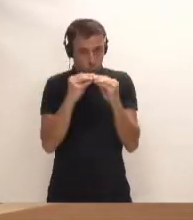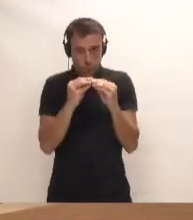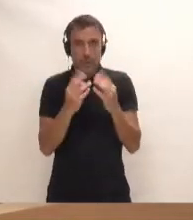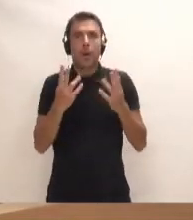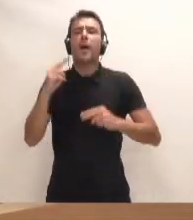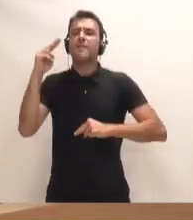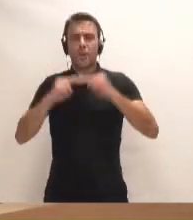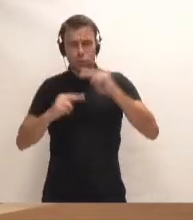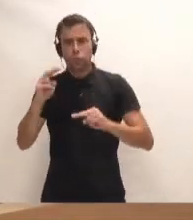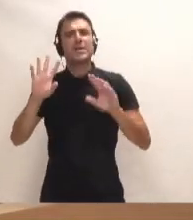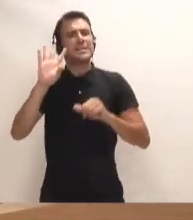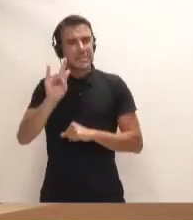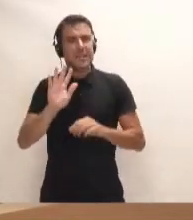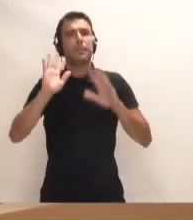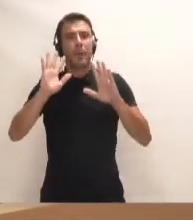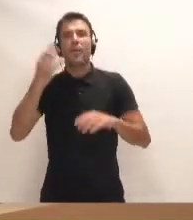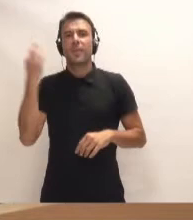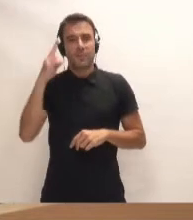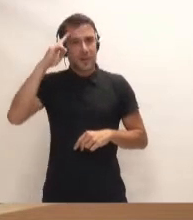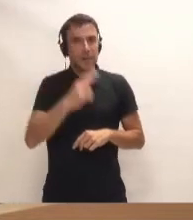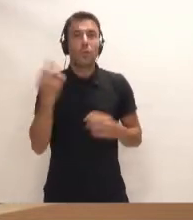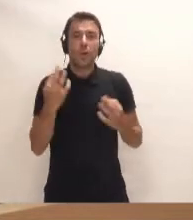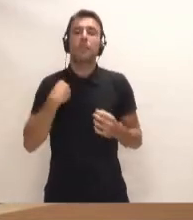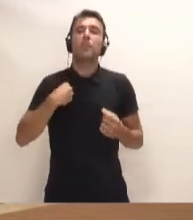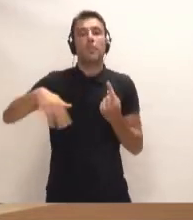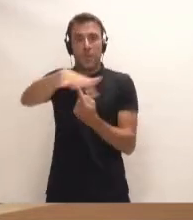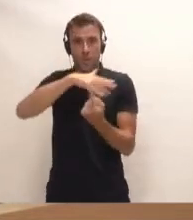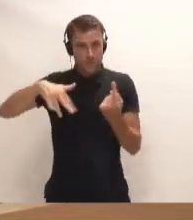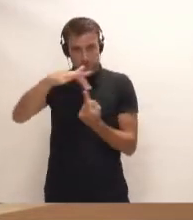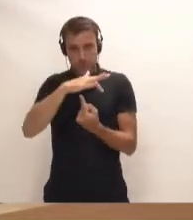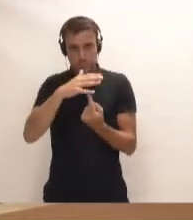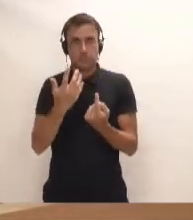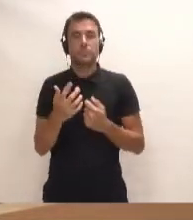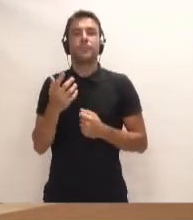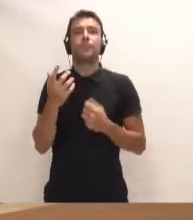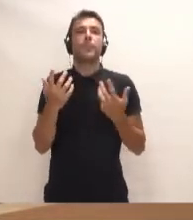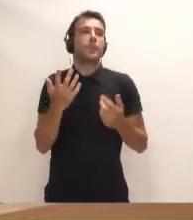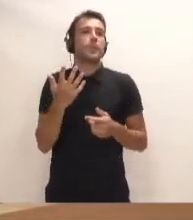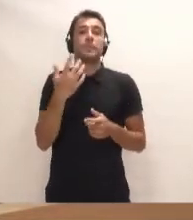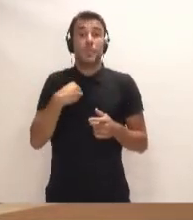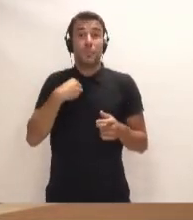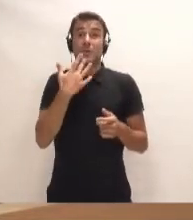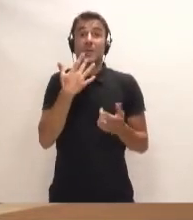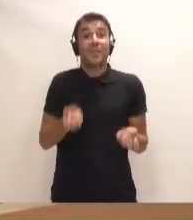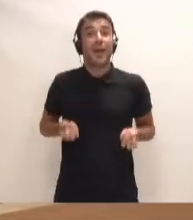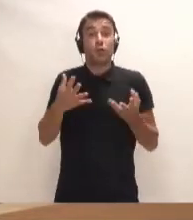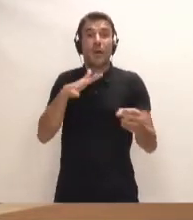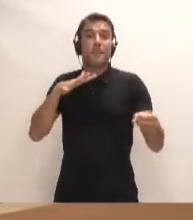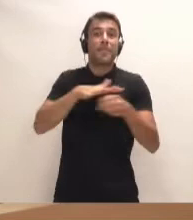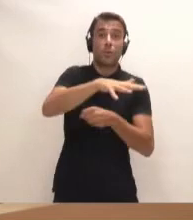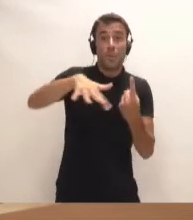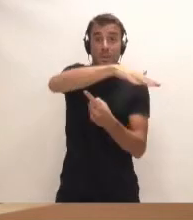con todo el respeto al medio ambiente. Con todo el respeto al medio ambiente. En el caso de que la Declaración de Impacto Ambiental dijese